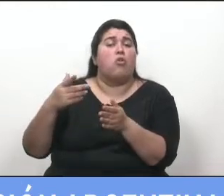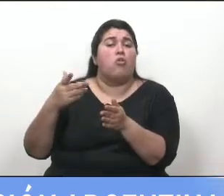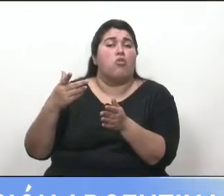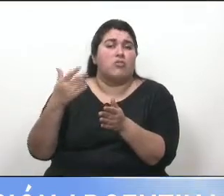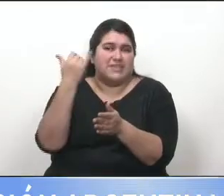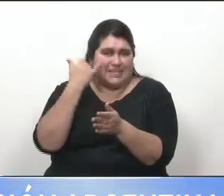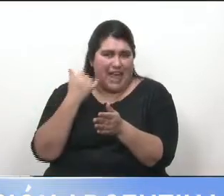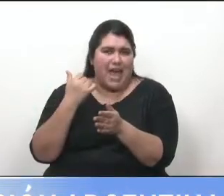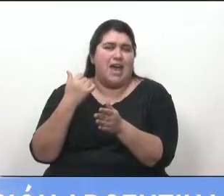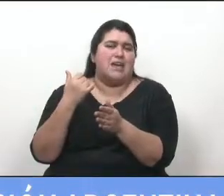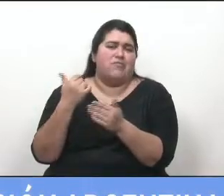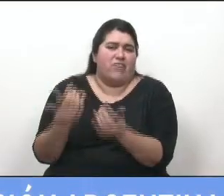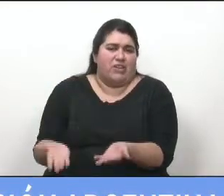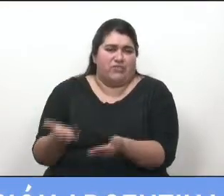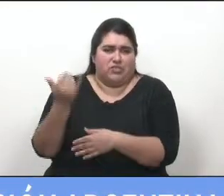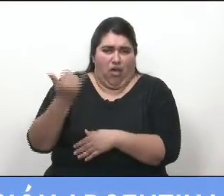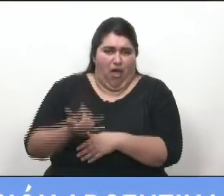siguientes beneficios.